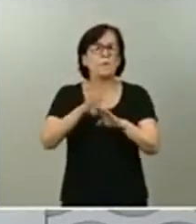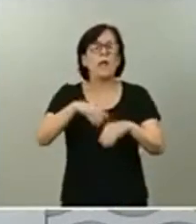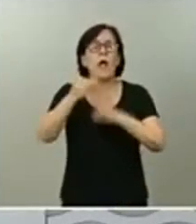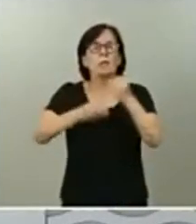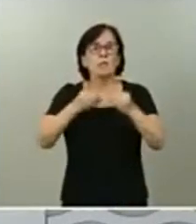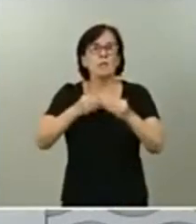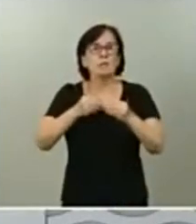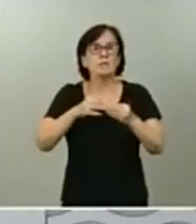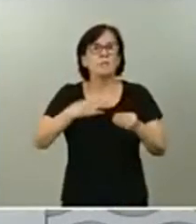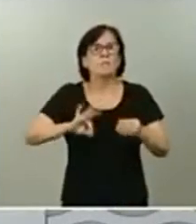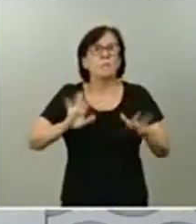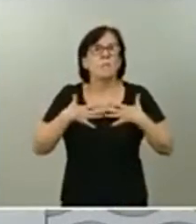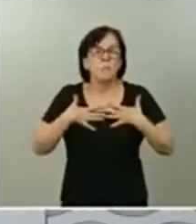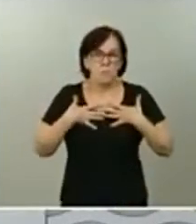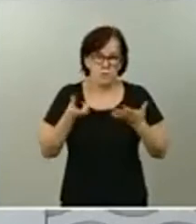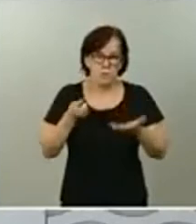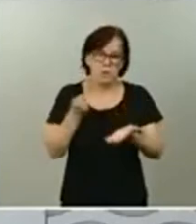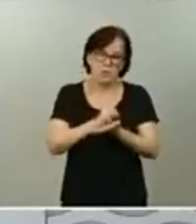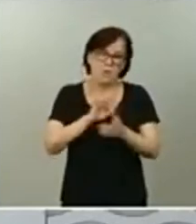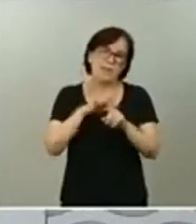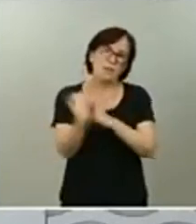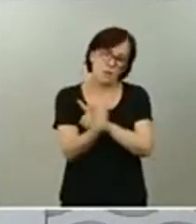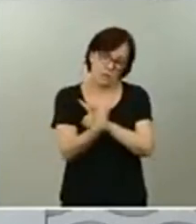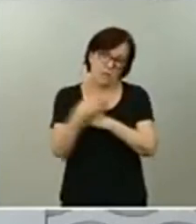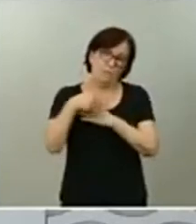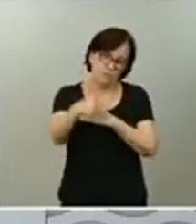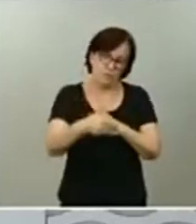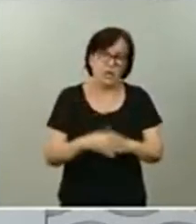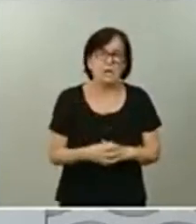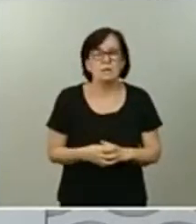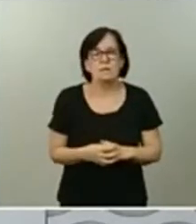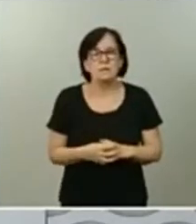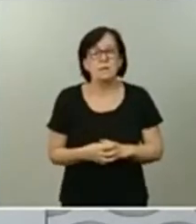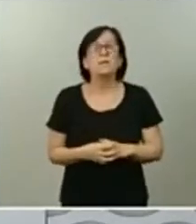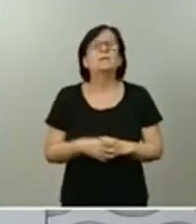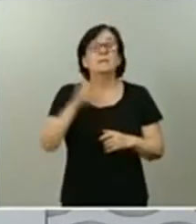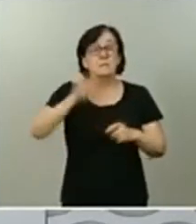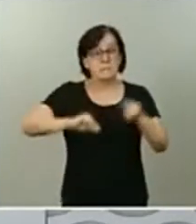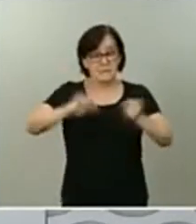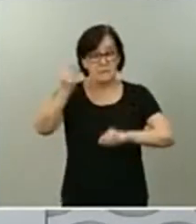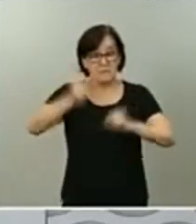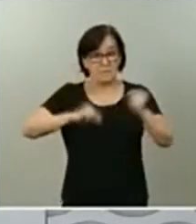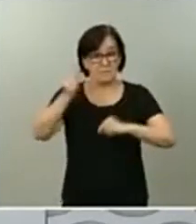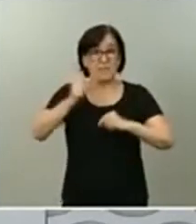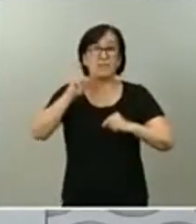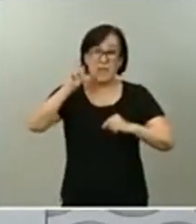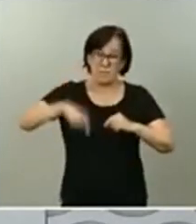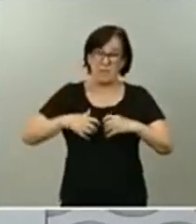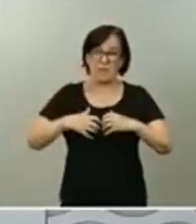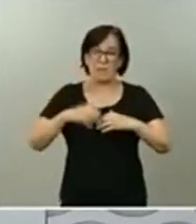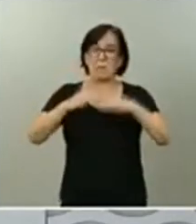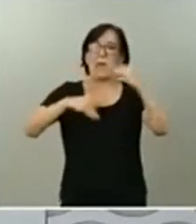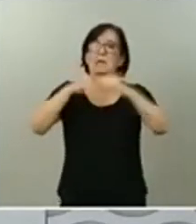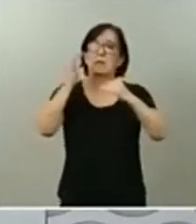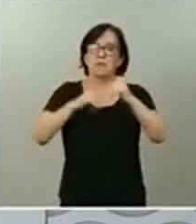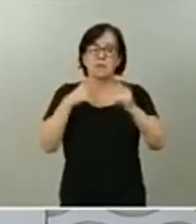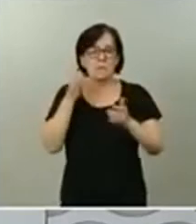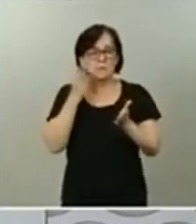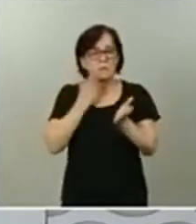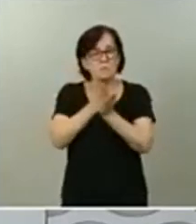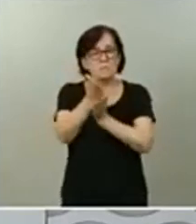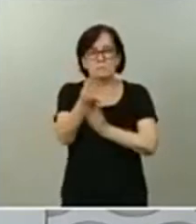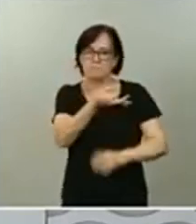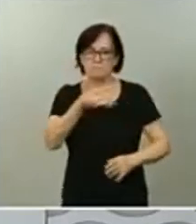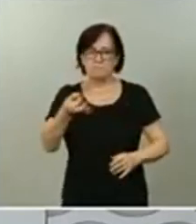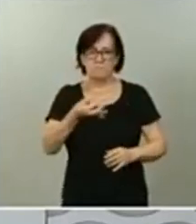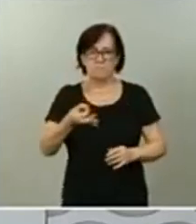situación futura. También queremos que estos presupuestos para la reconstrucción sirvan de canalización eficiente de